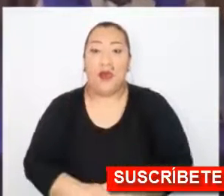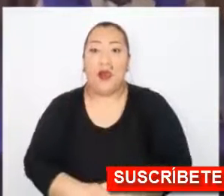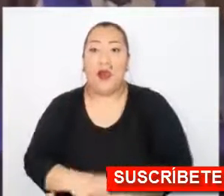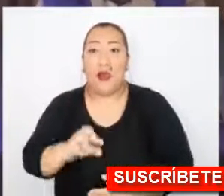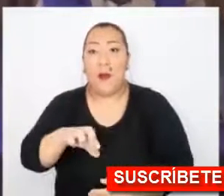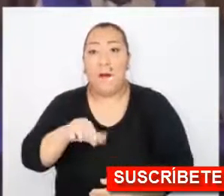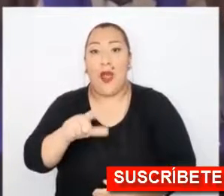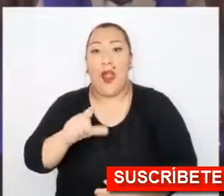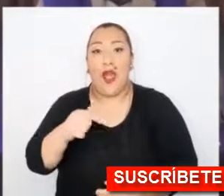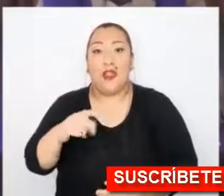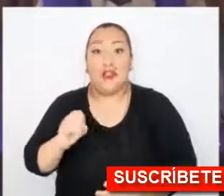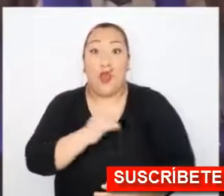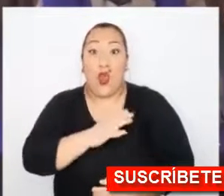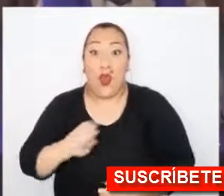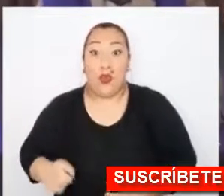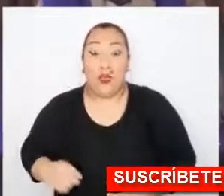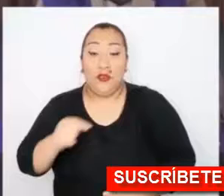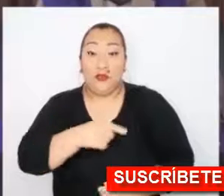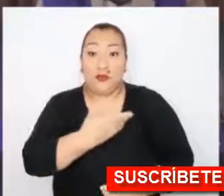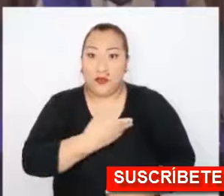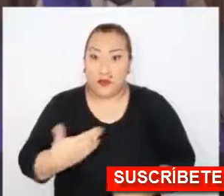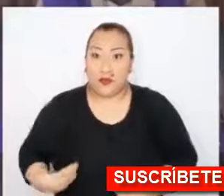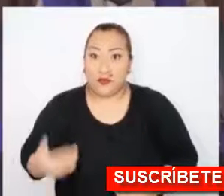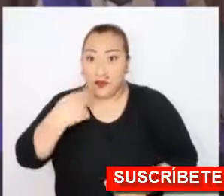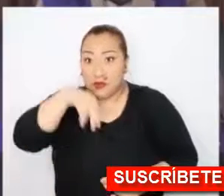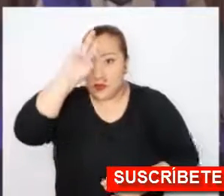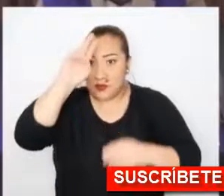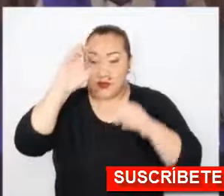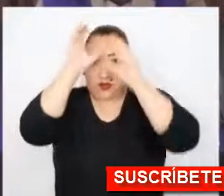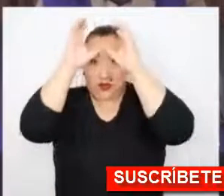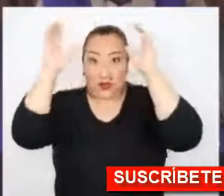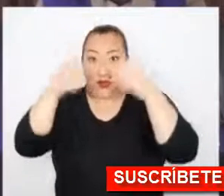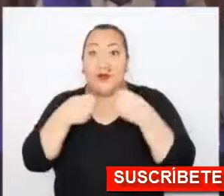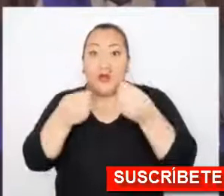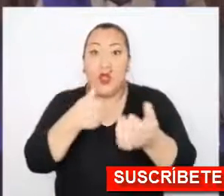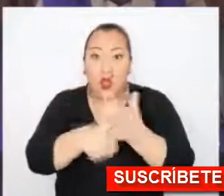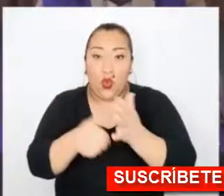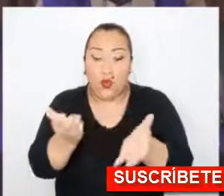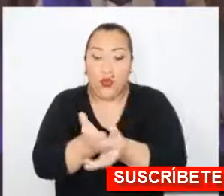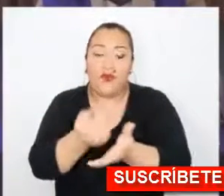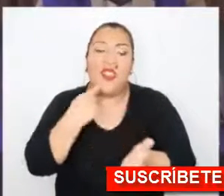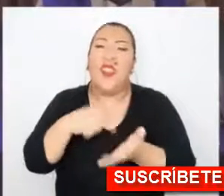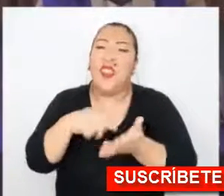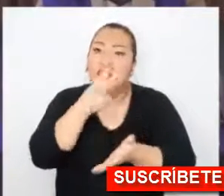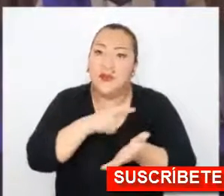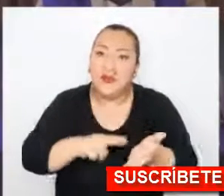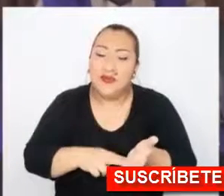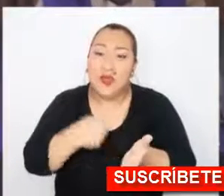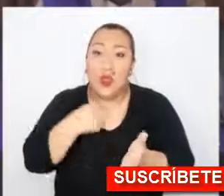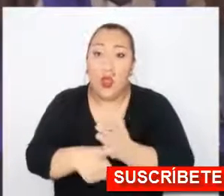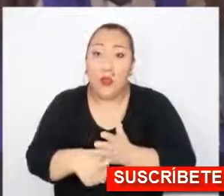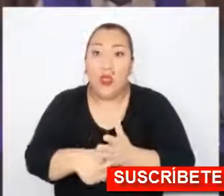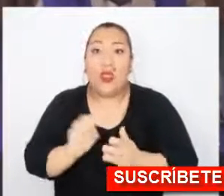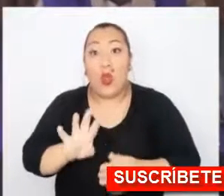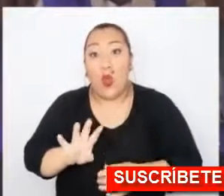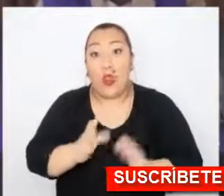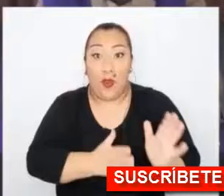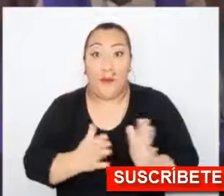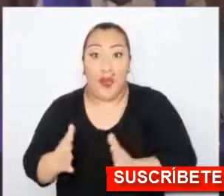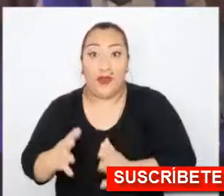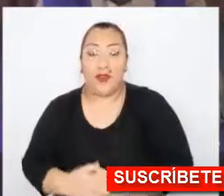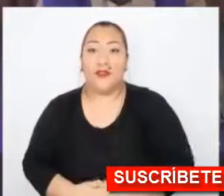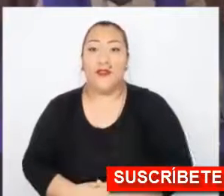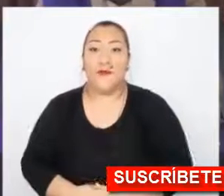enviado a Palacio, al despacho de la Presidencia de la República. En resumen, este documento tiene